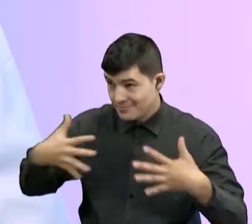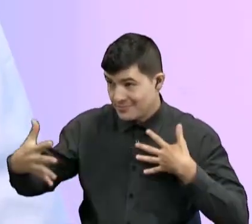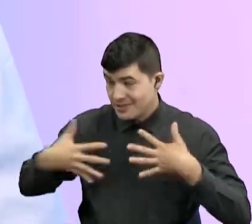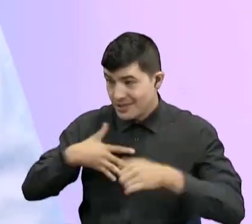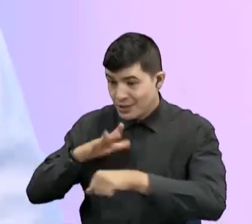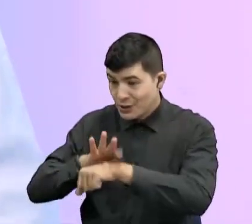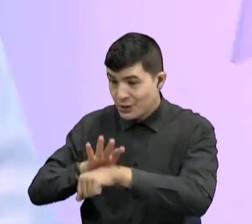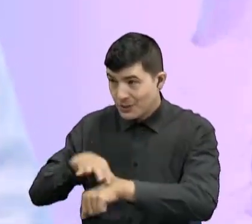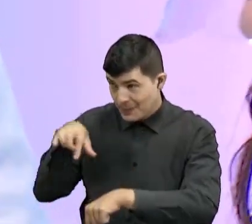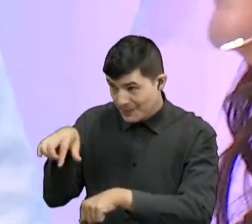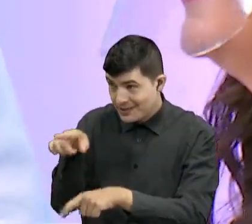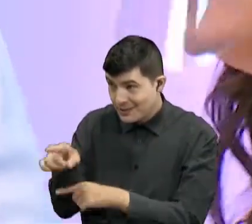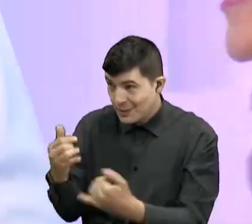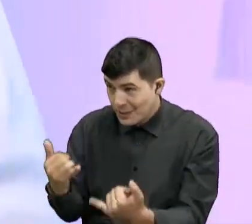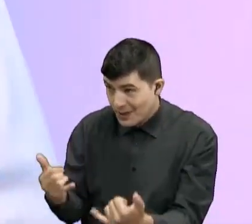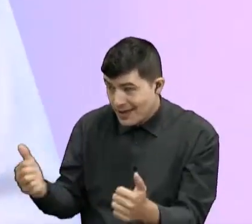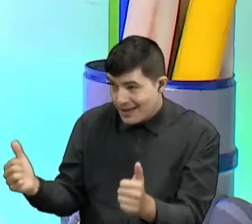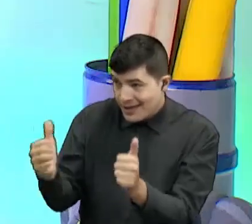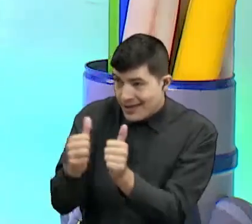¡Bien!